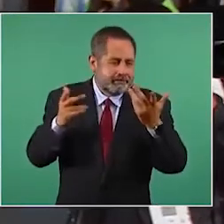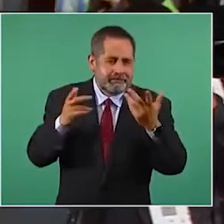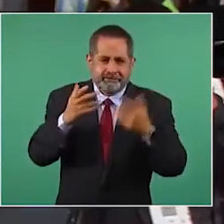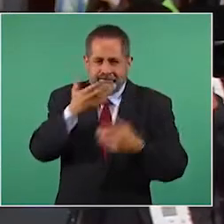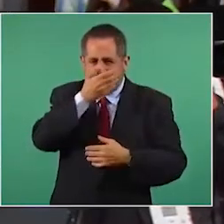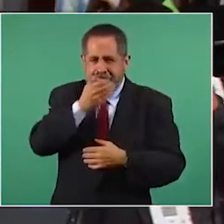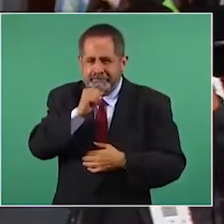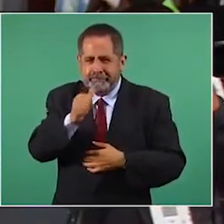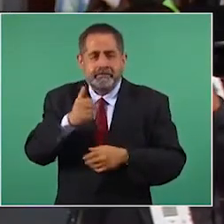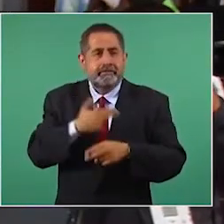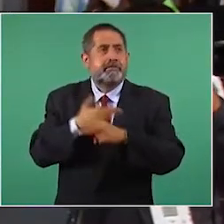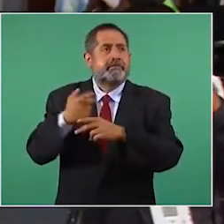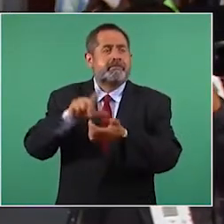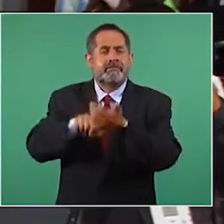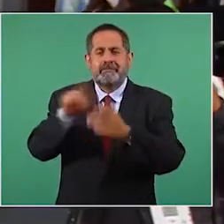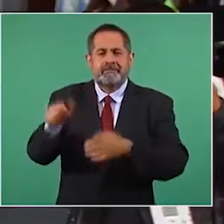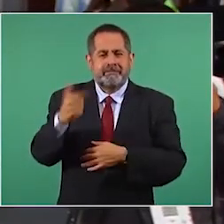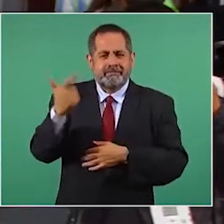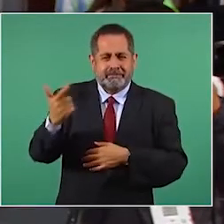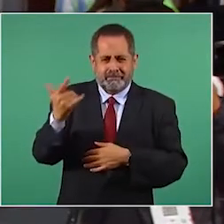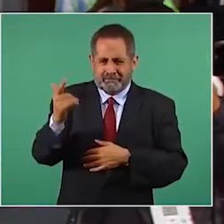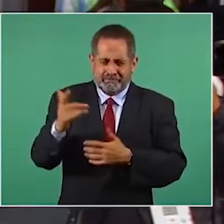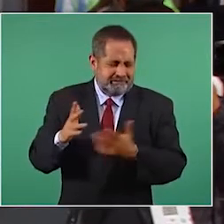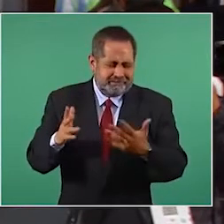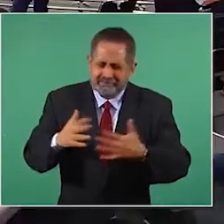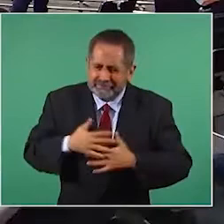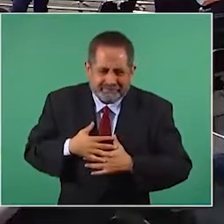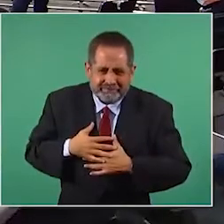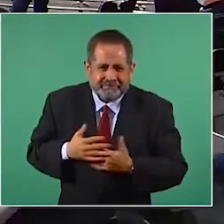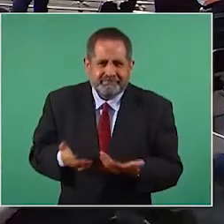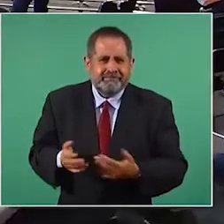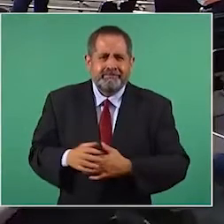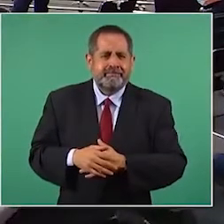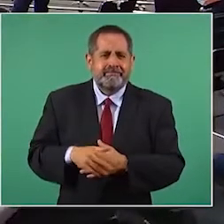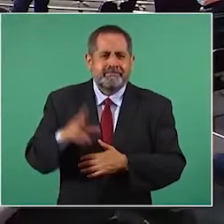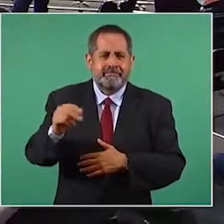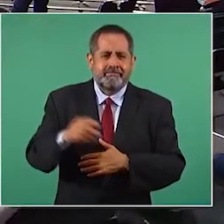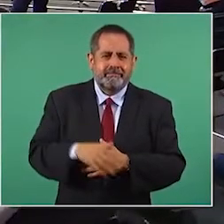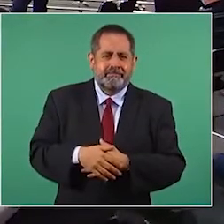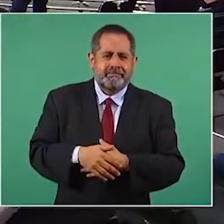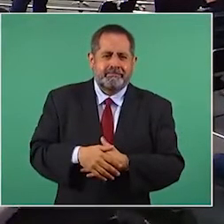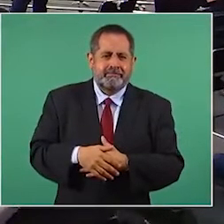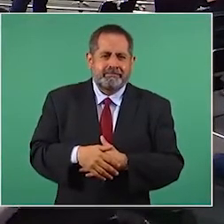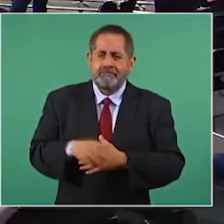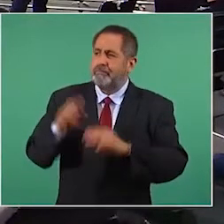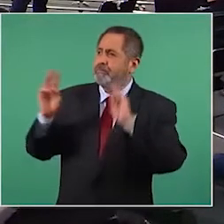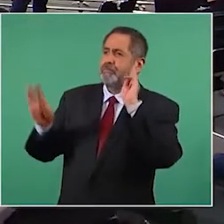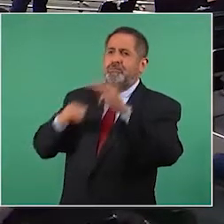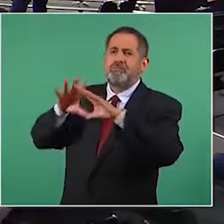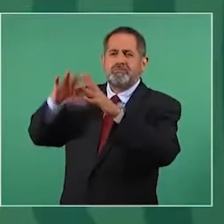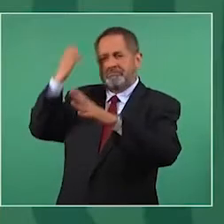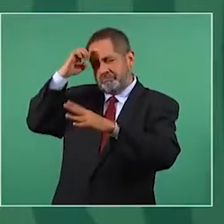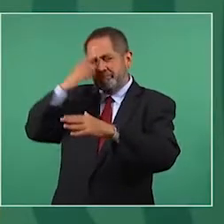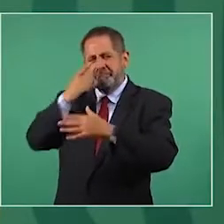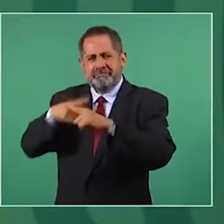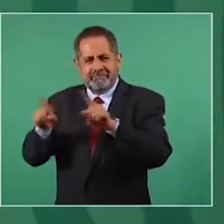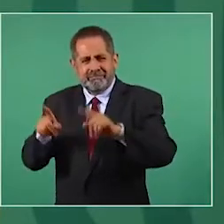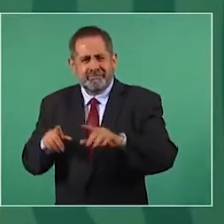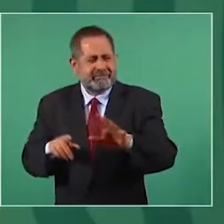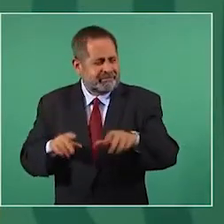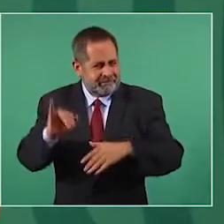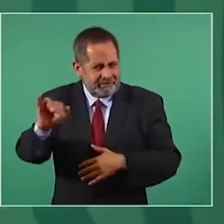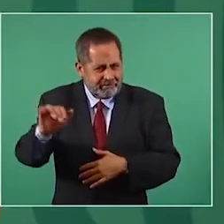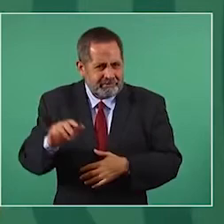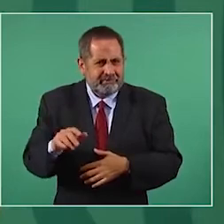cubrebocas hasta el 7 de julio. Porque yo tengo… Expertos en todo el mundo decían otra cosa. una convicción